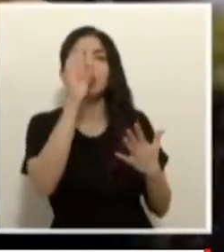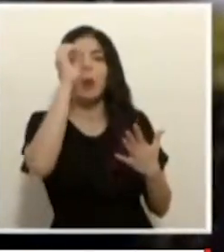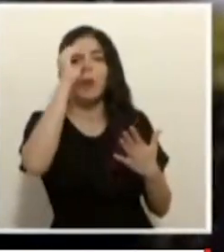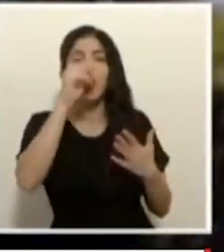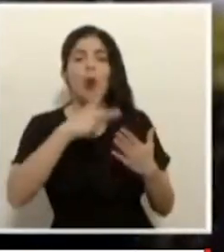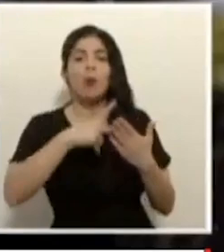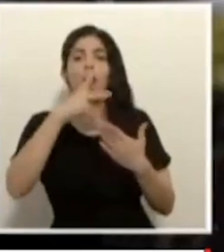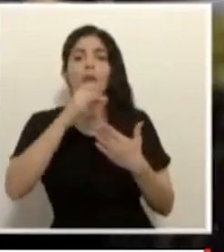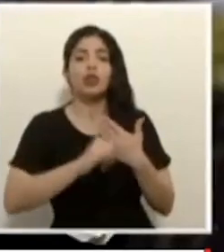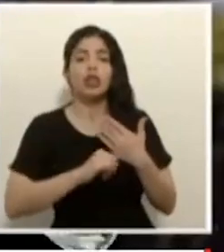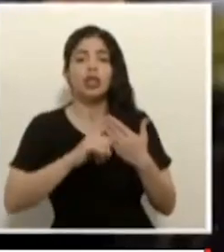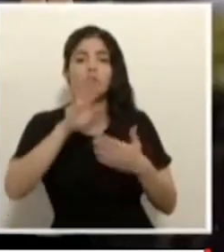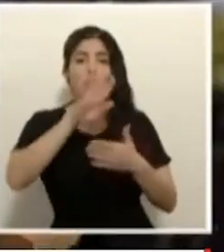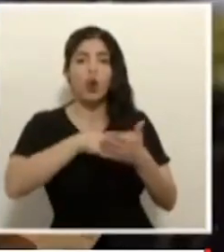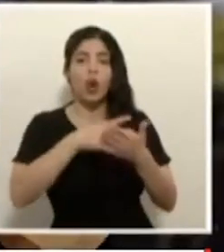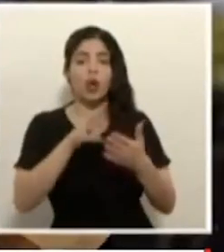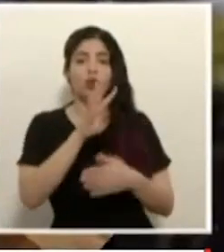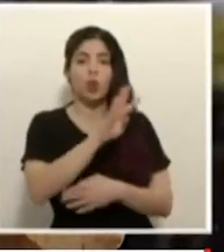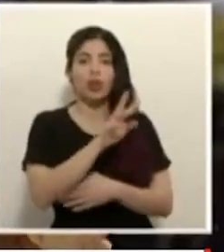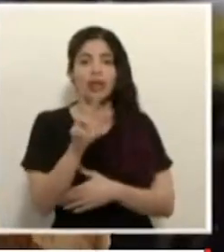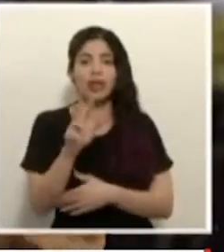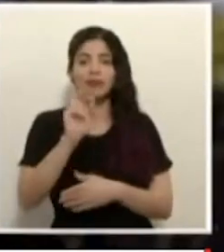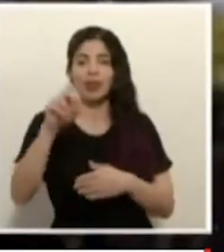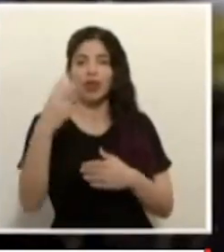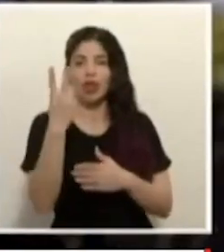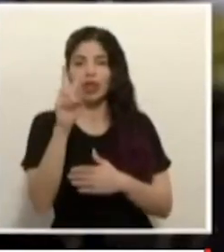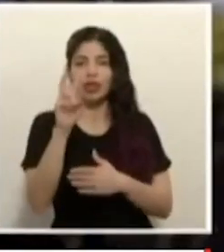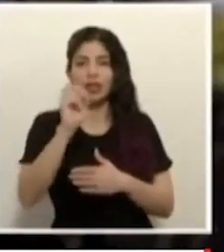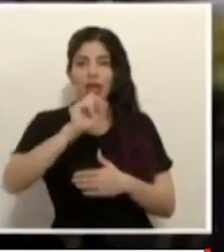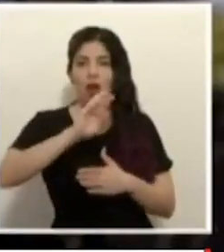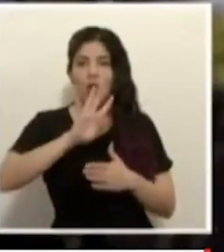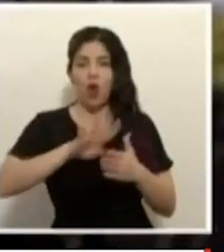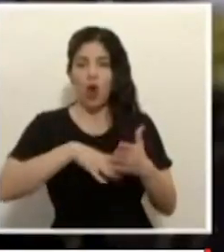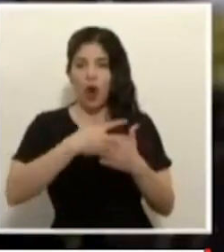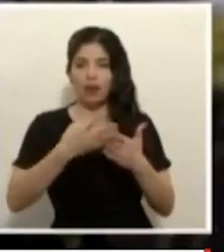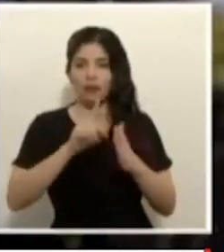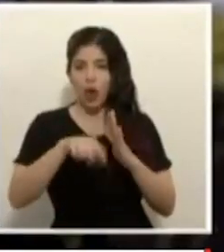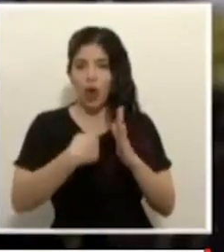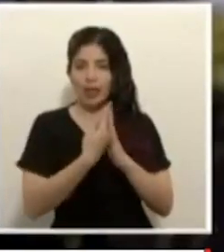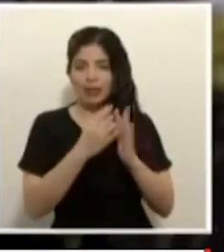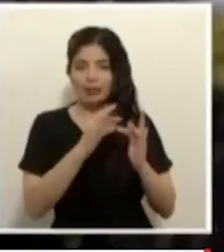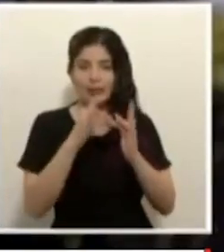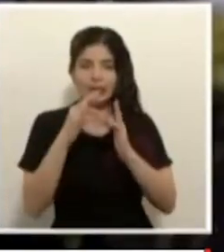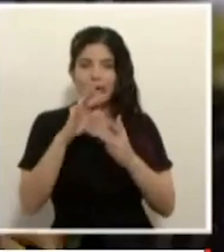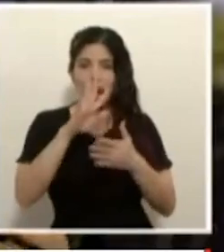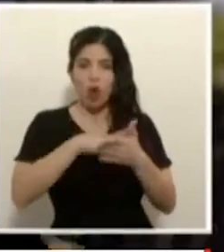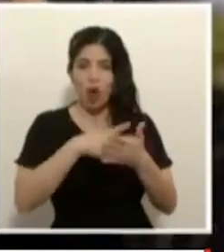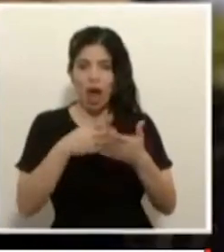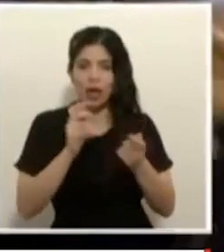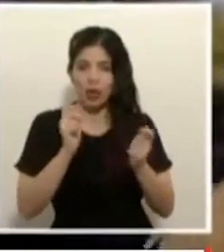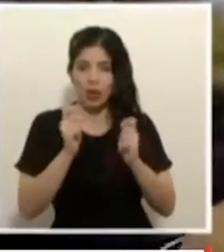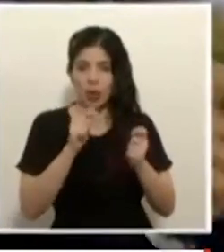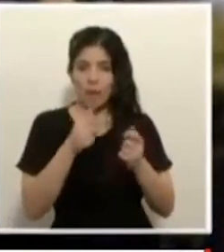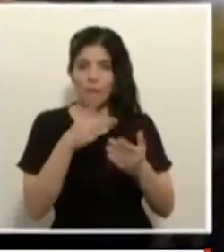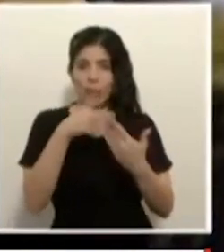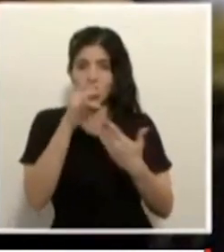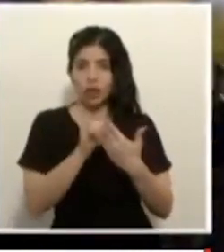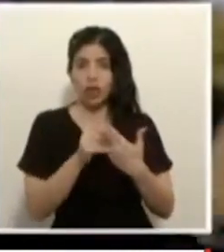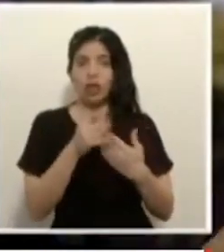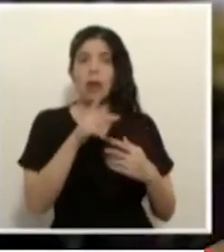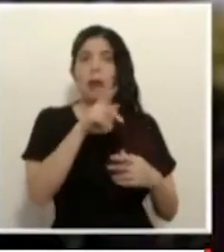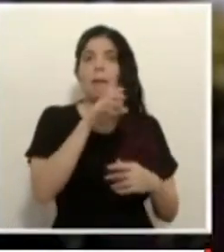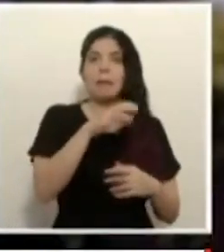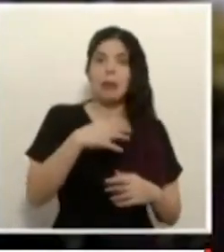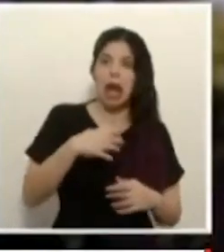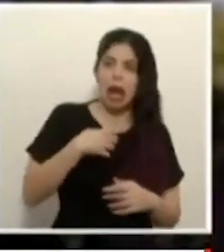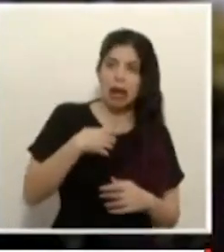de jornadas 4-3 de 12 horas porque excepcionales exactamente que hay cuestionamientos en el PAC el